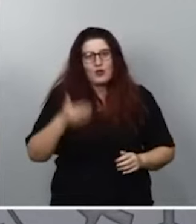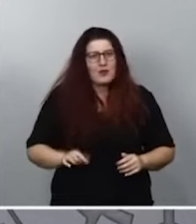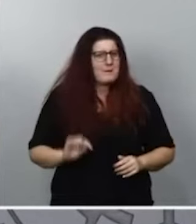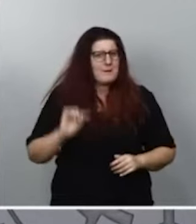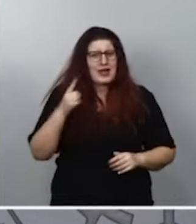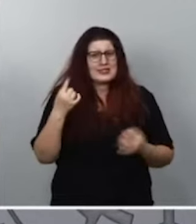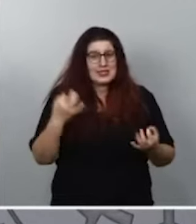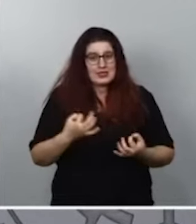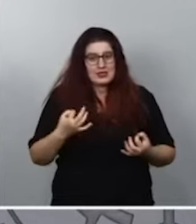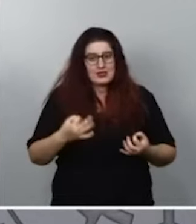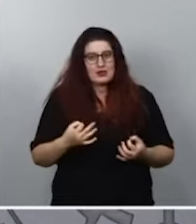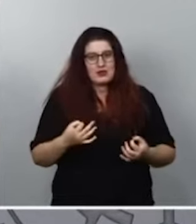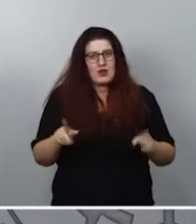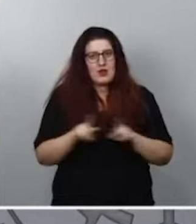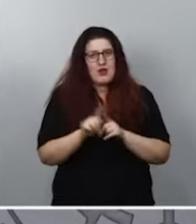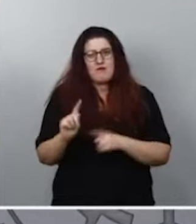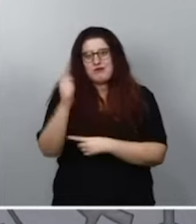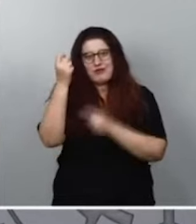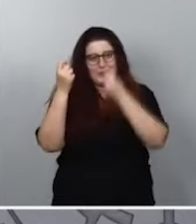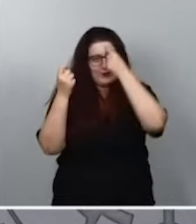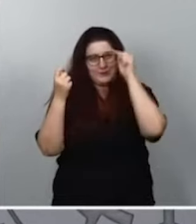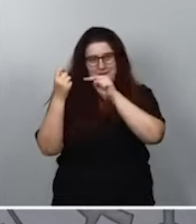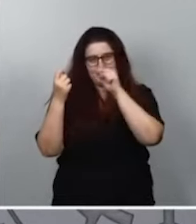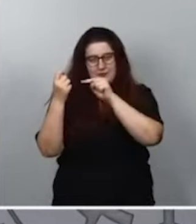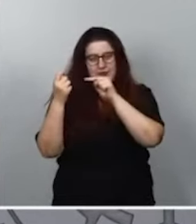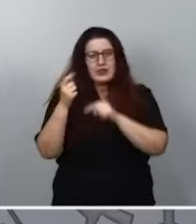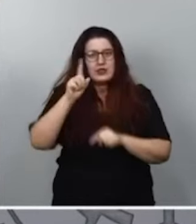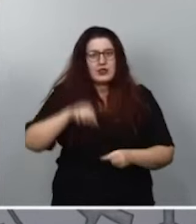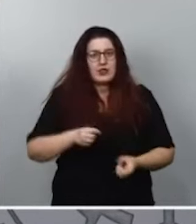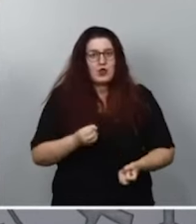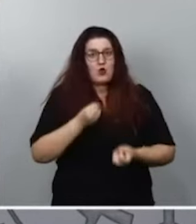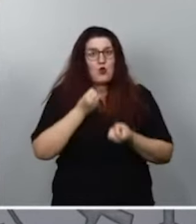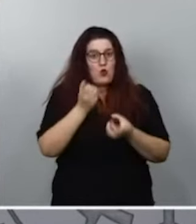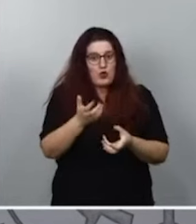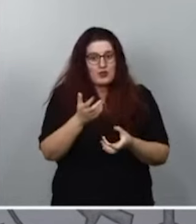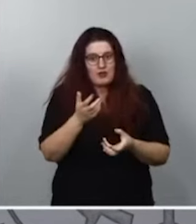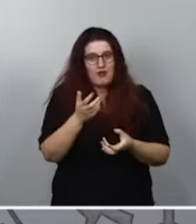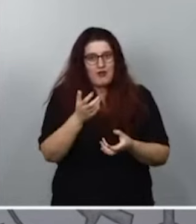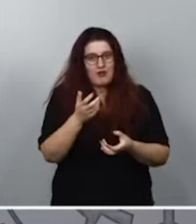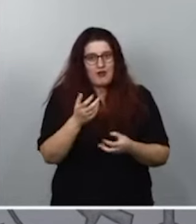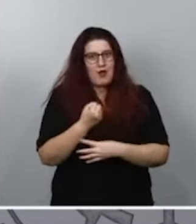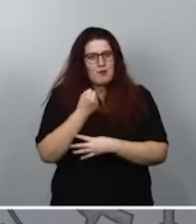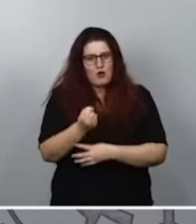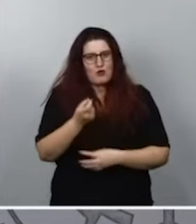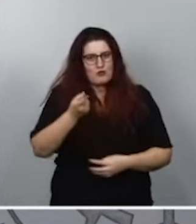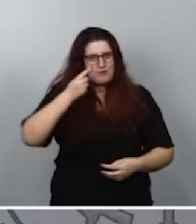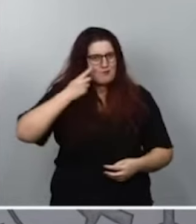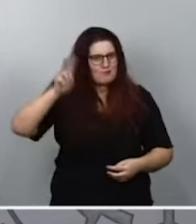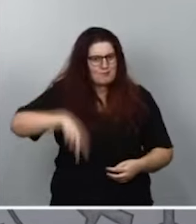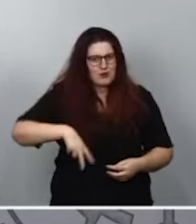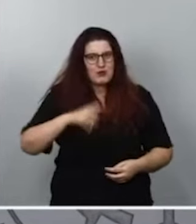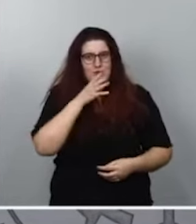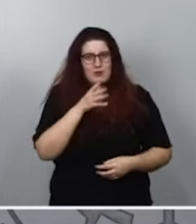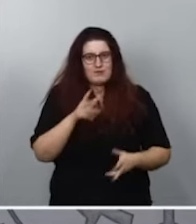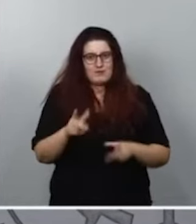es quedarnos con ese triunfo y trasladarle, como le decía al principio de mis palabras, el apoyo y el reconocimiento a